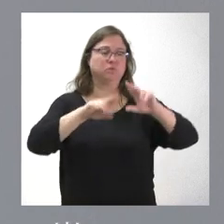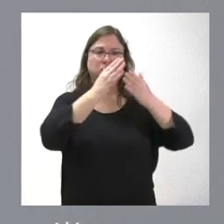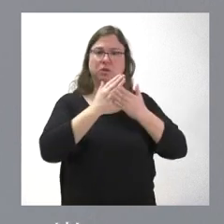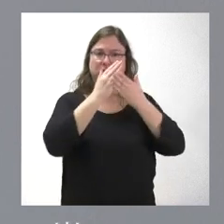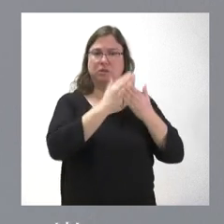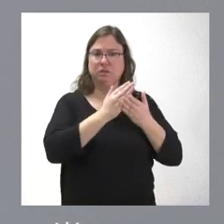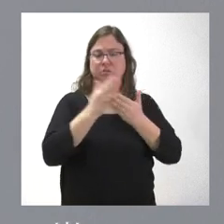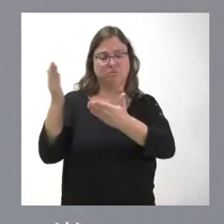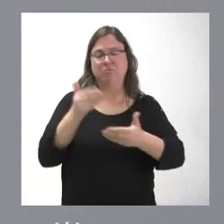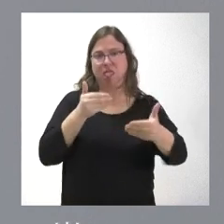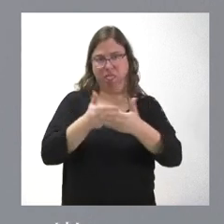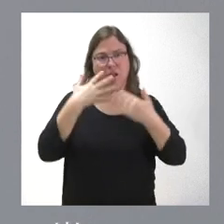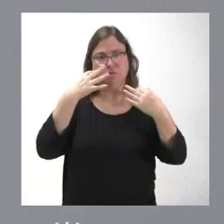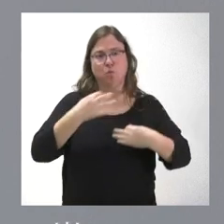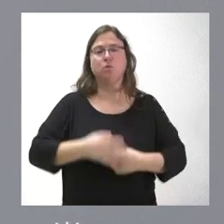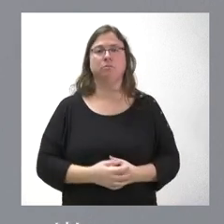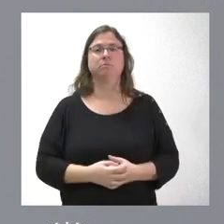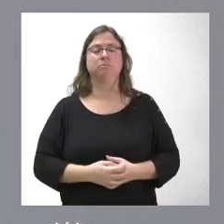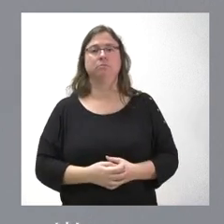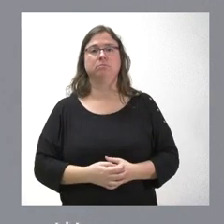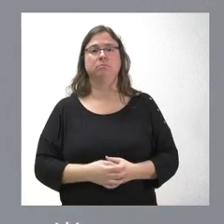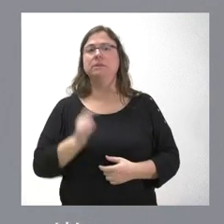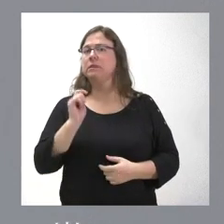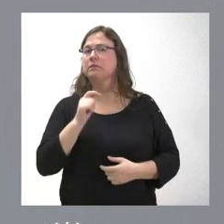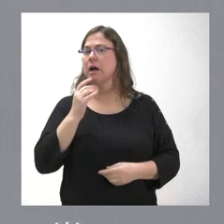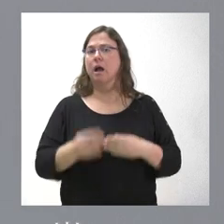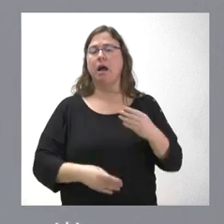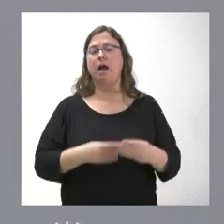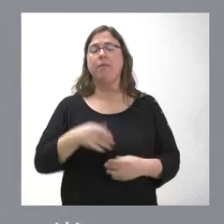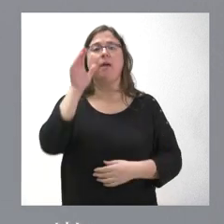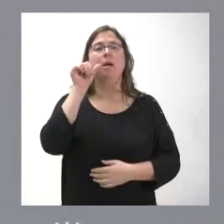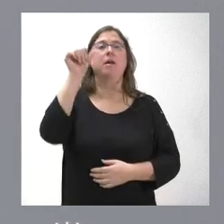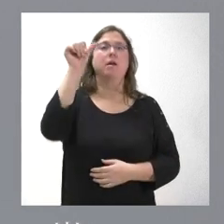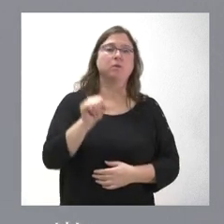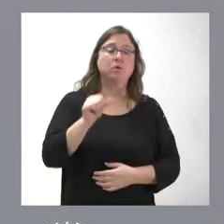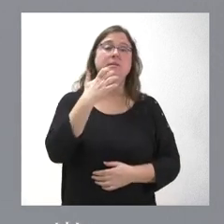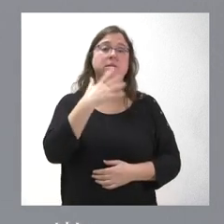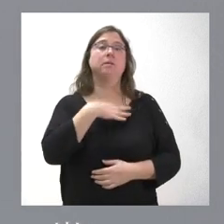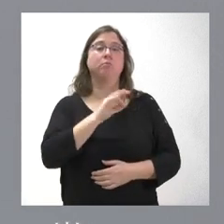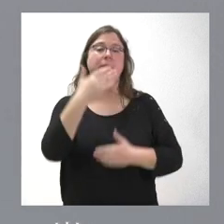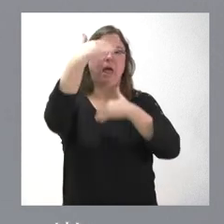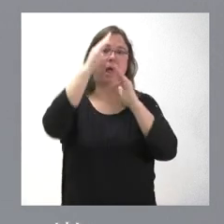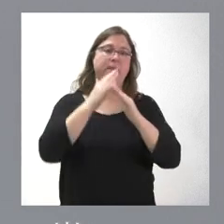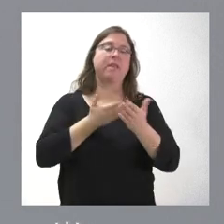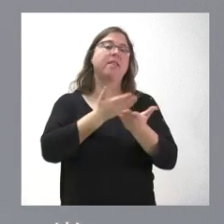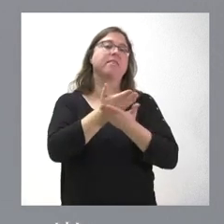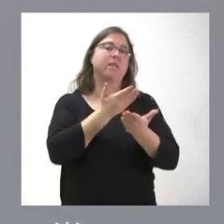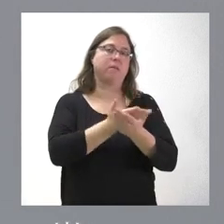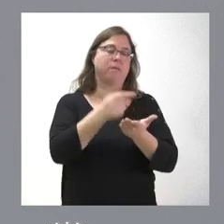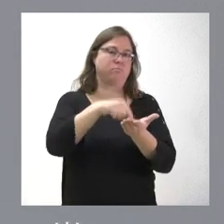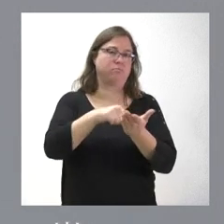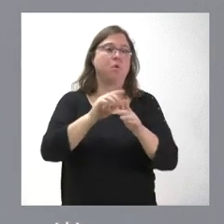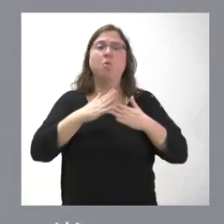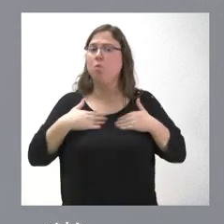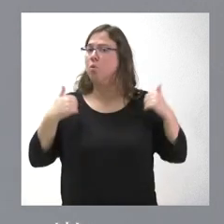y lo recibirá a la mayor probabilidad posible, que es lo que suele hacer siempre escuchar y en la medida de lo posible pues atender las demandas y reivindicaciones de